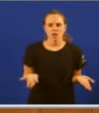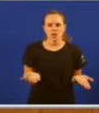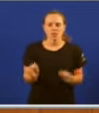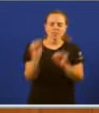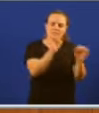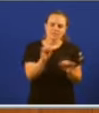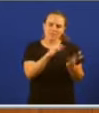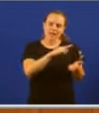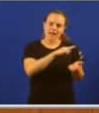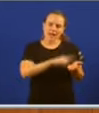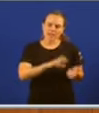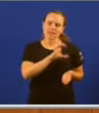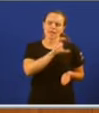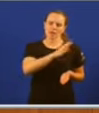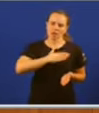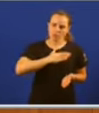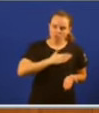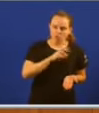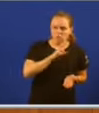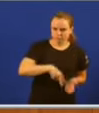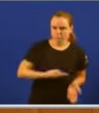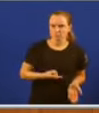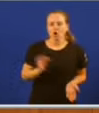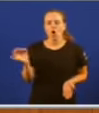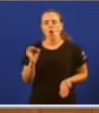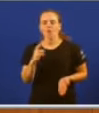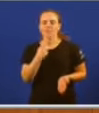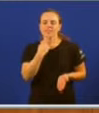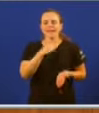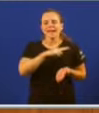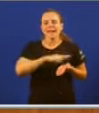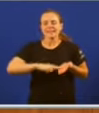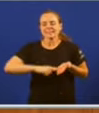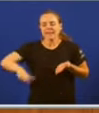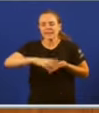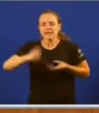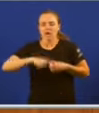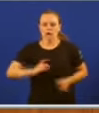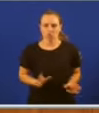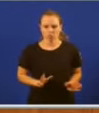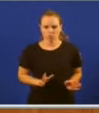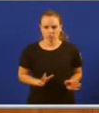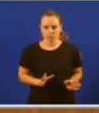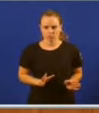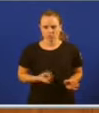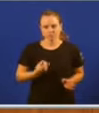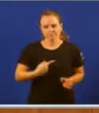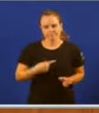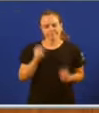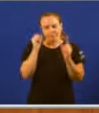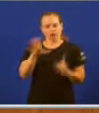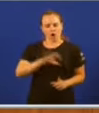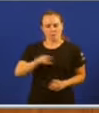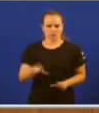Que Galiza é unha nación ou vai decir non, Galiza regionalidade? Xabemos que eu ha complexado o señor Feijón.